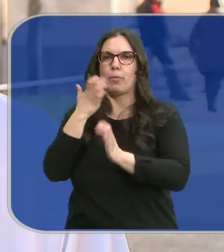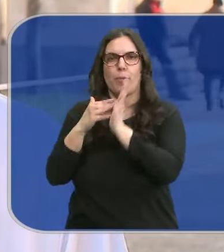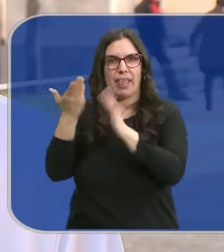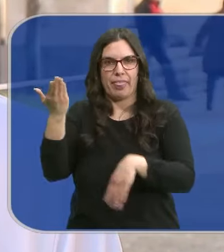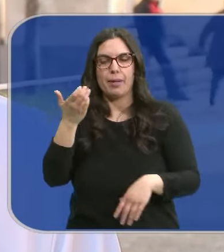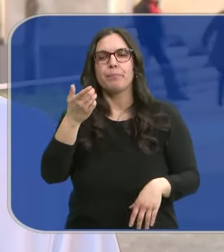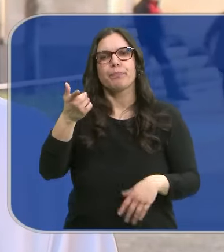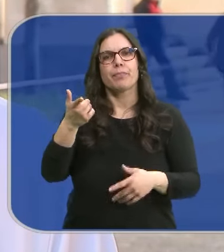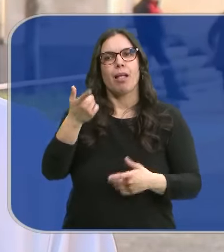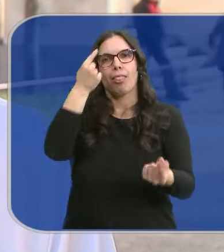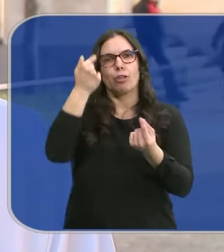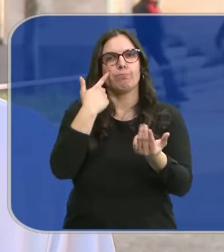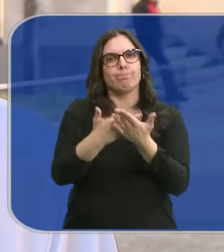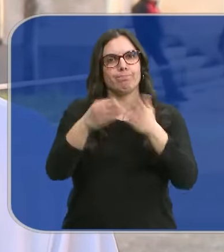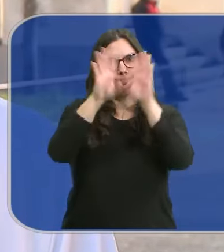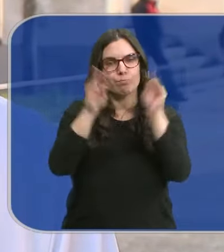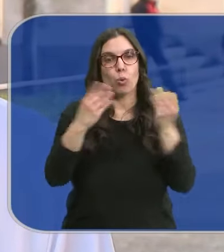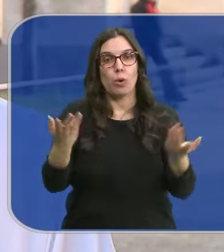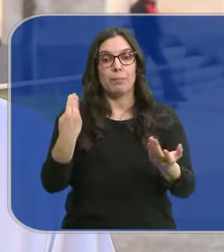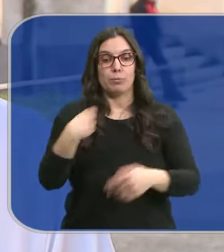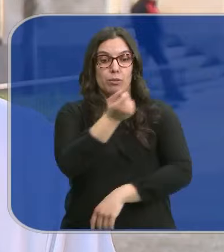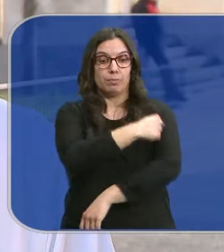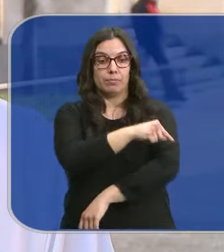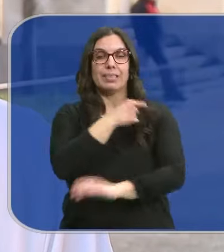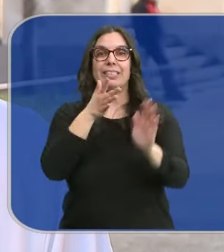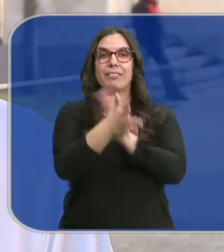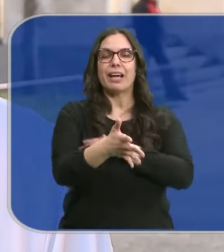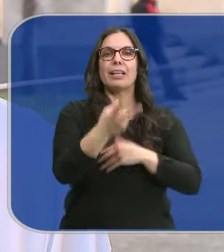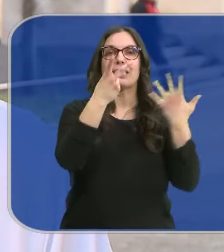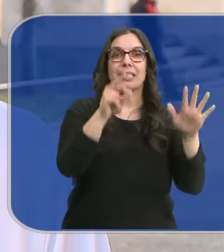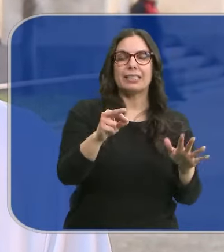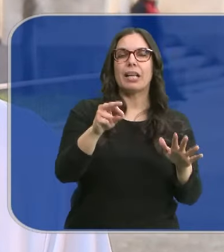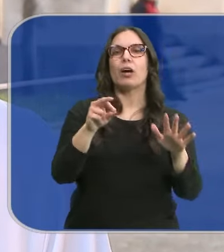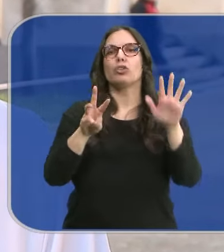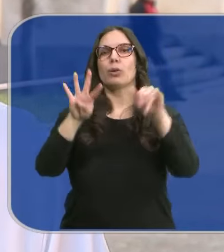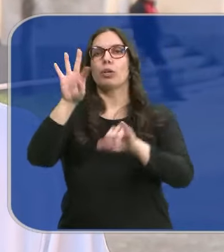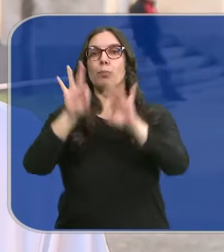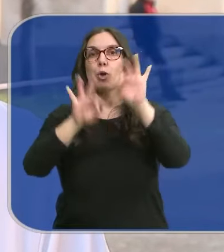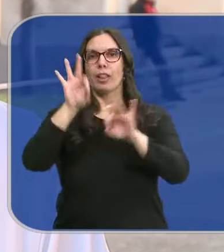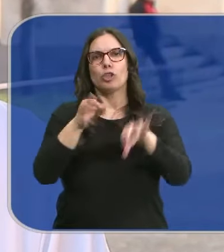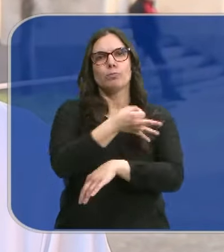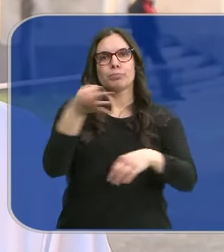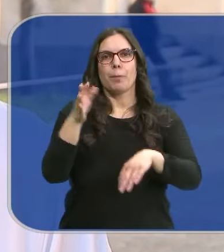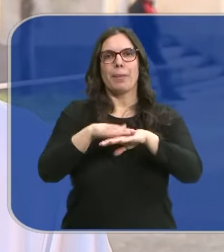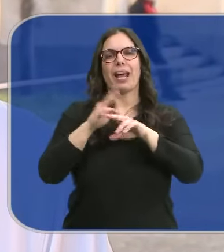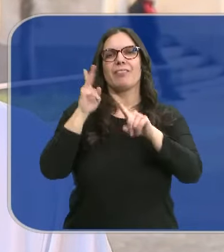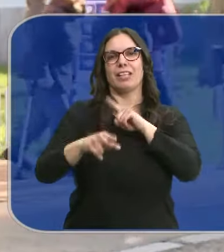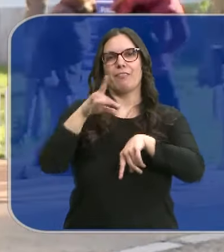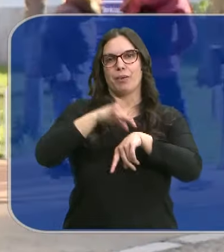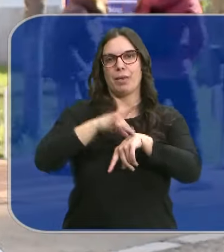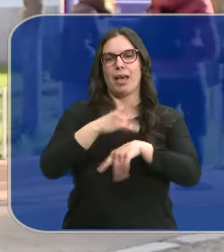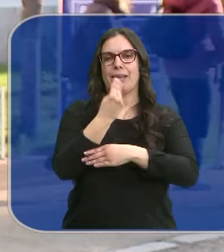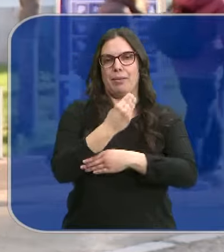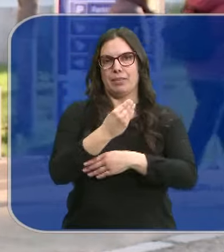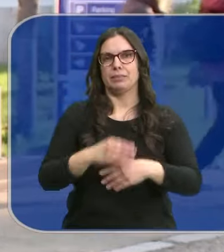en Valencia, nos han ofrecido que este medicamento tiene entre el 70% y el 84% de efectividad para evitar la bronquiolitis en niños menores de nueve meses.